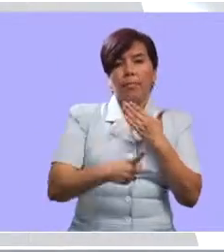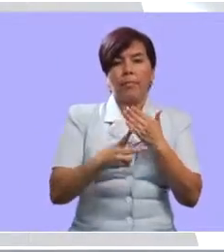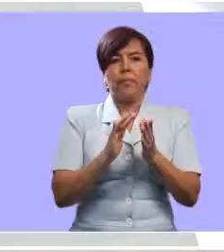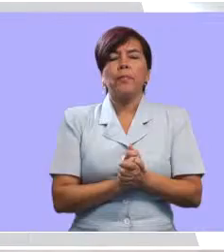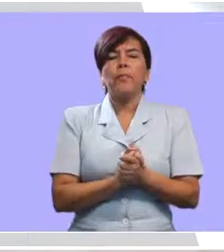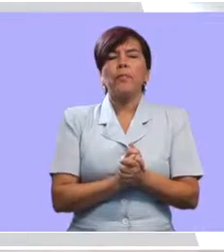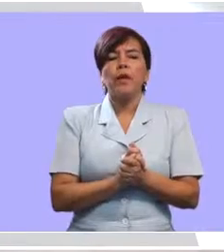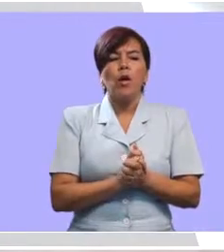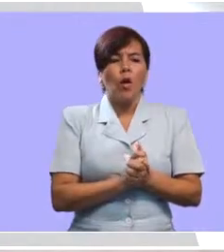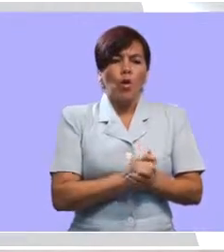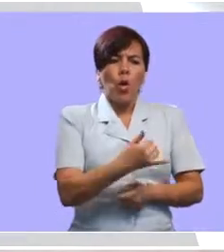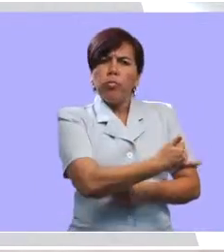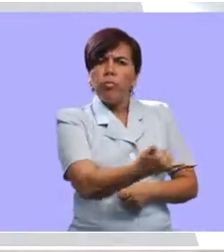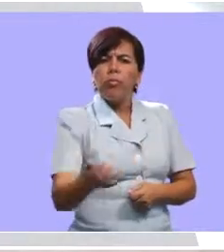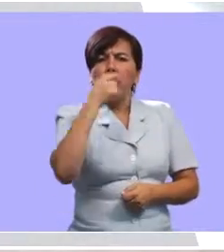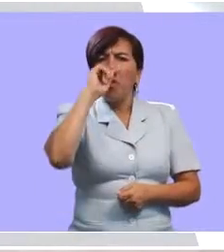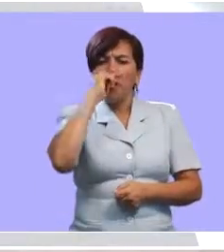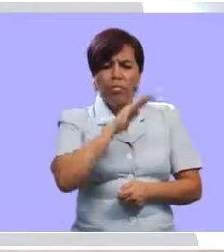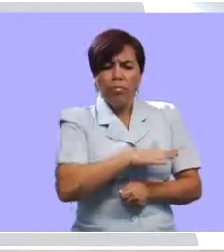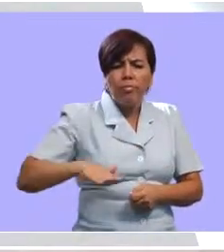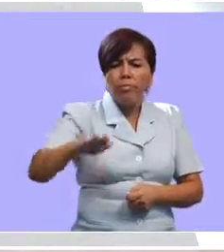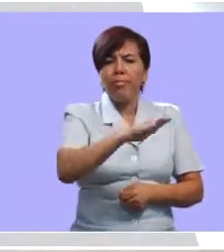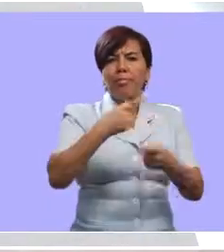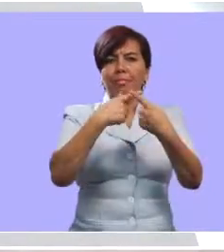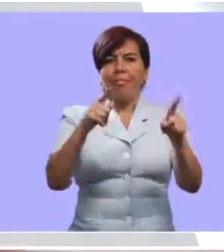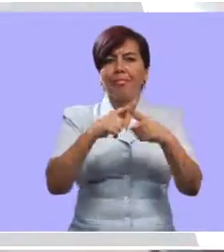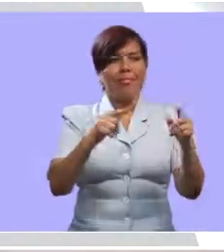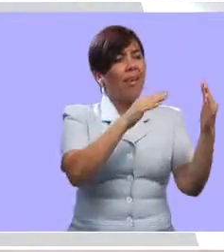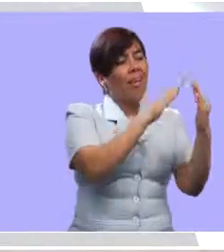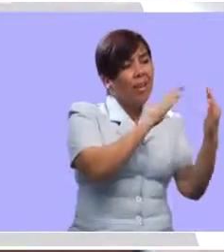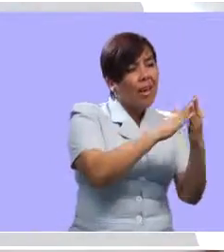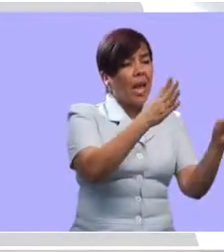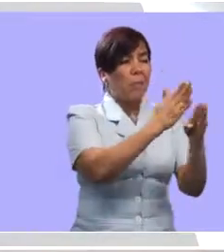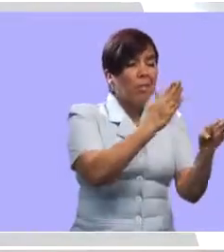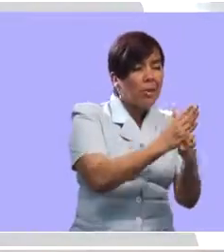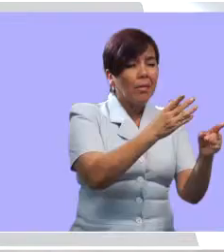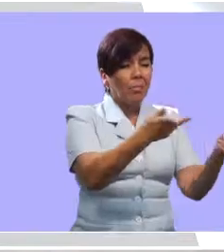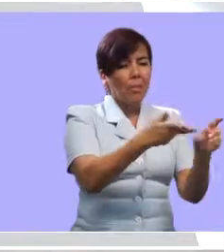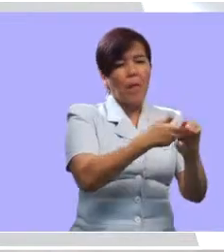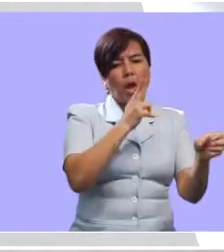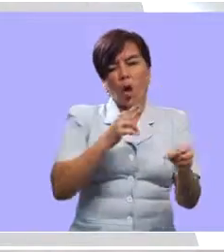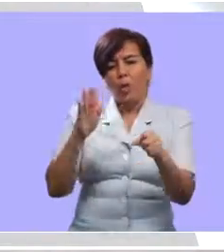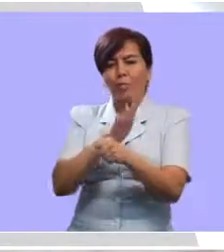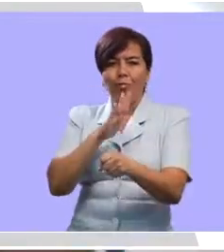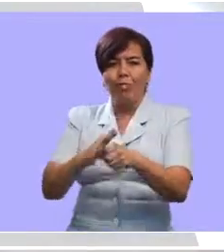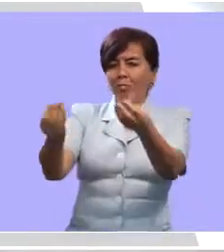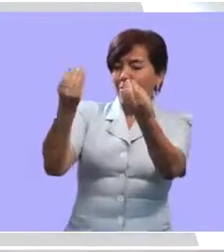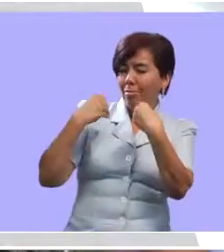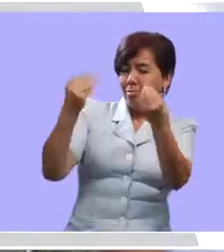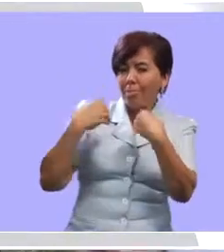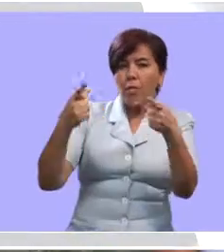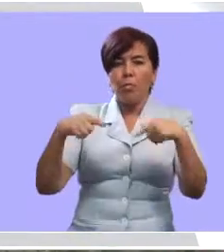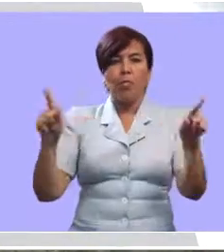proyecto. De la mejor manera intentar que estos niños tengan un espacio diferente a sus casas, a las dificultades que siempre han tenido y un espacio pues